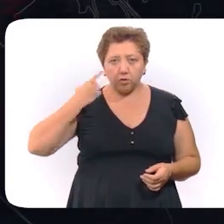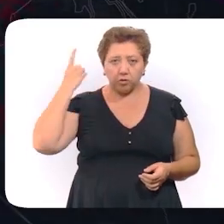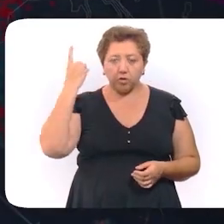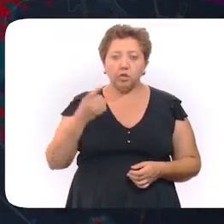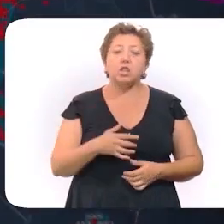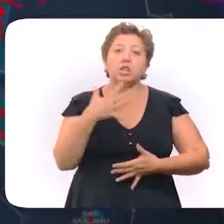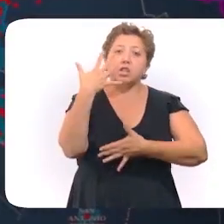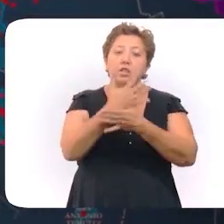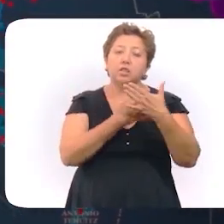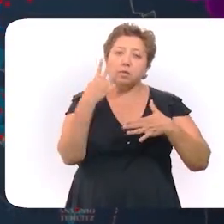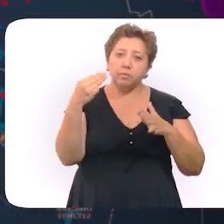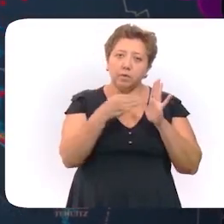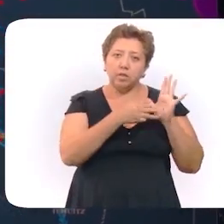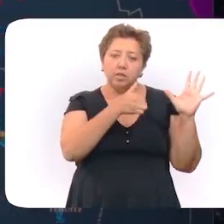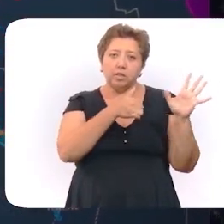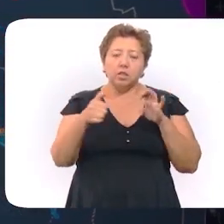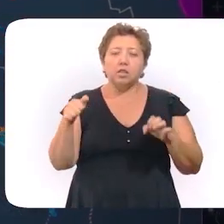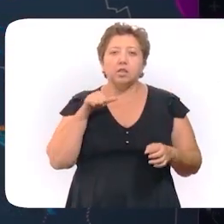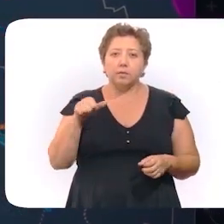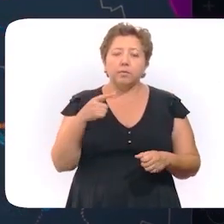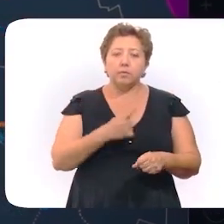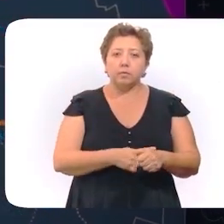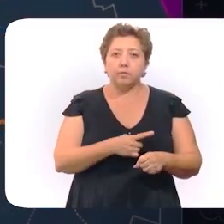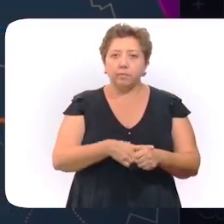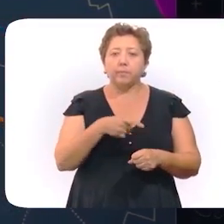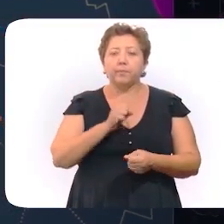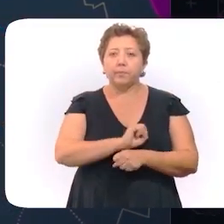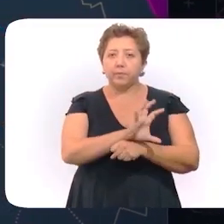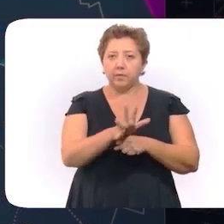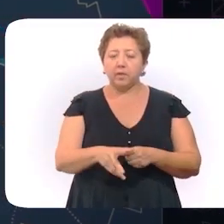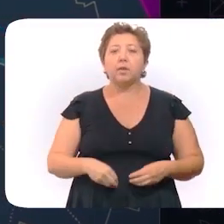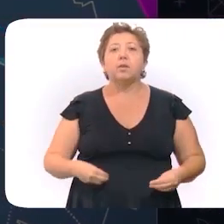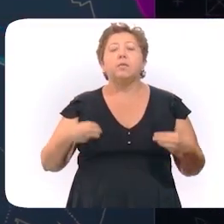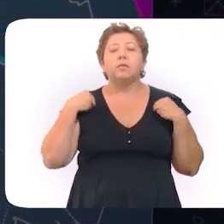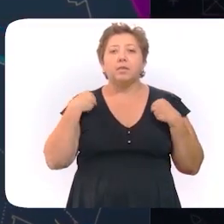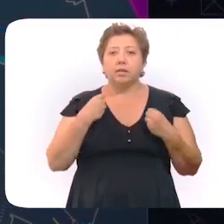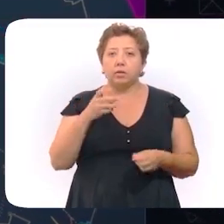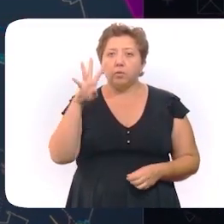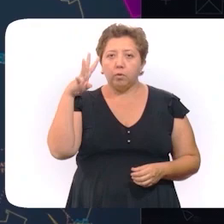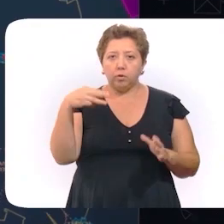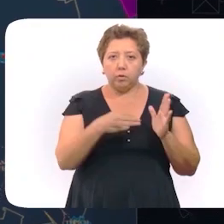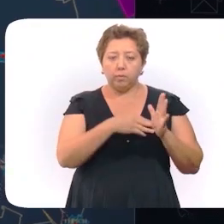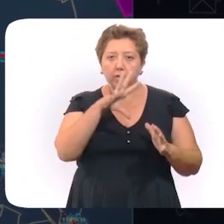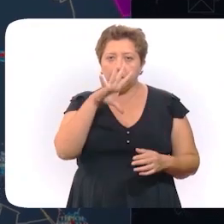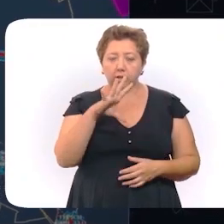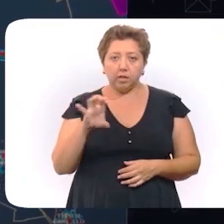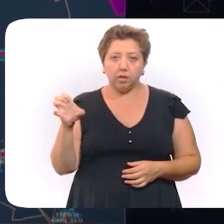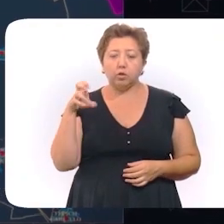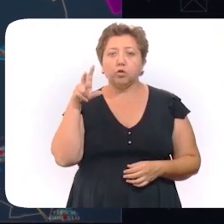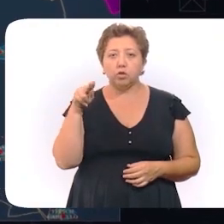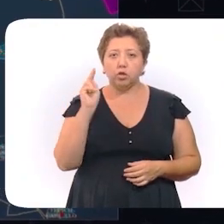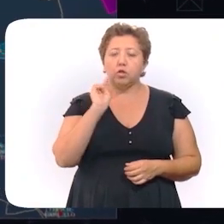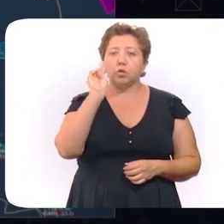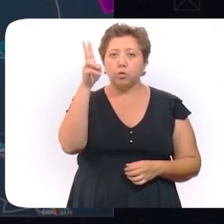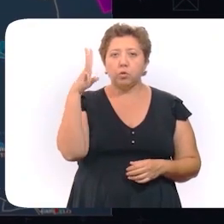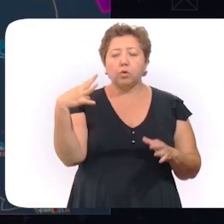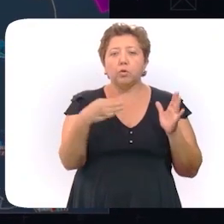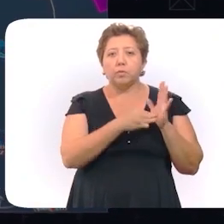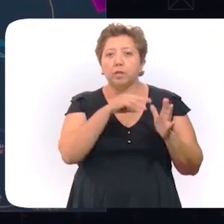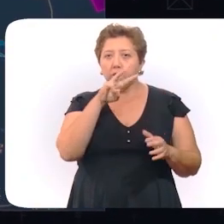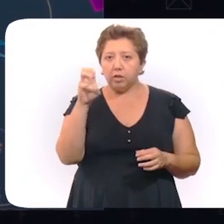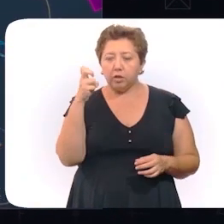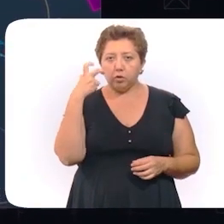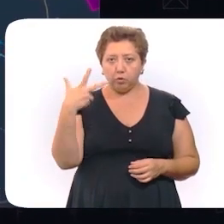15,616 personas contagiadas de coronavirus, los cuales viven 4,580 en la zona norte, 4